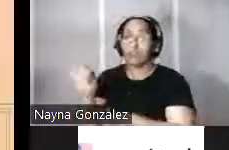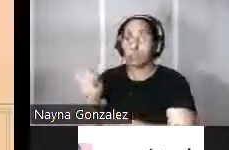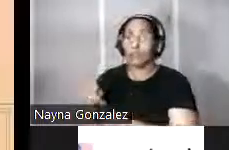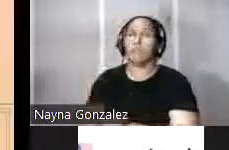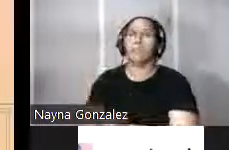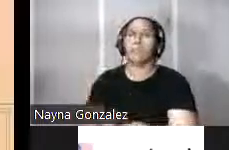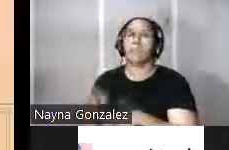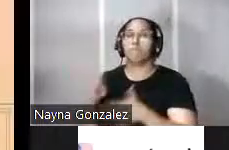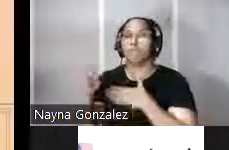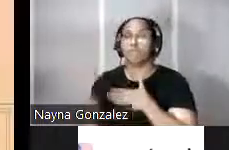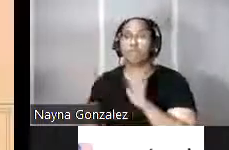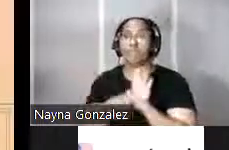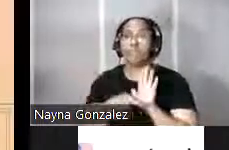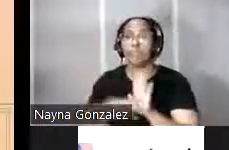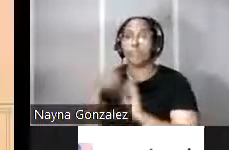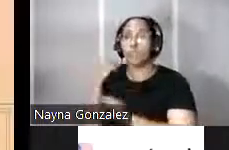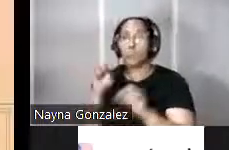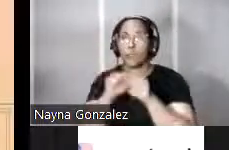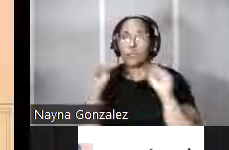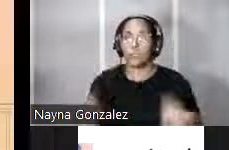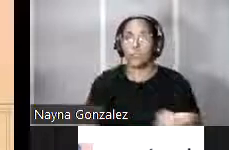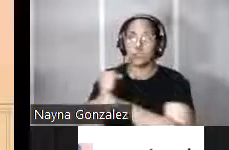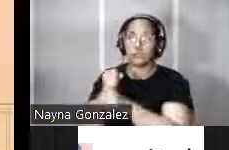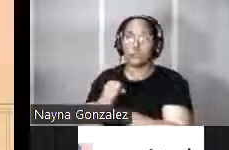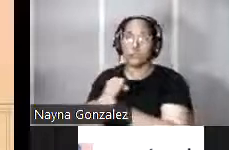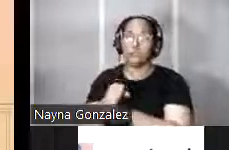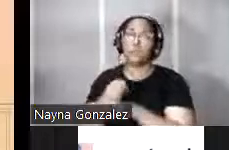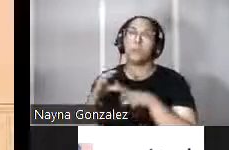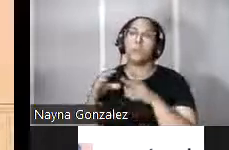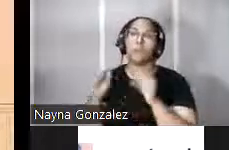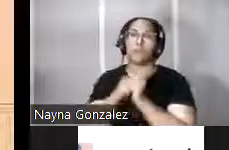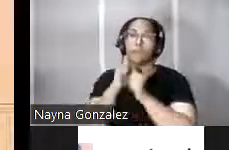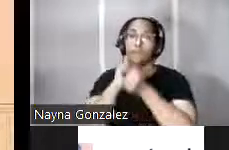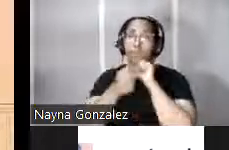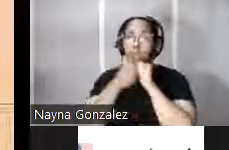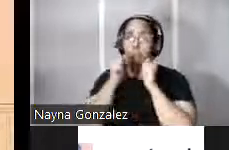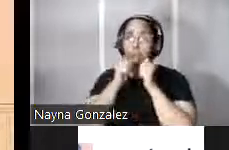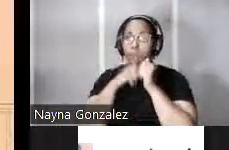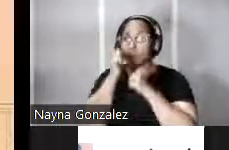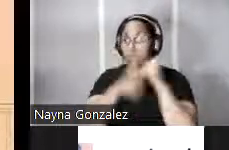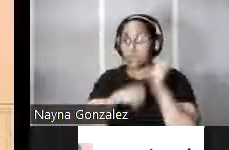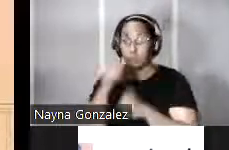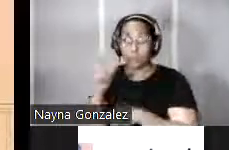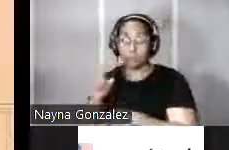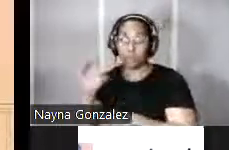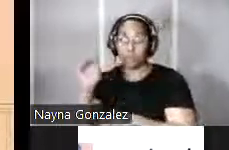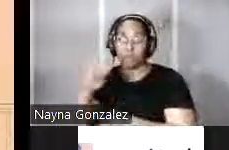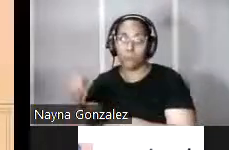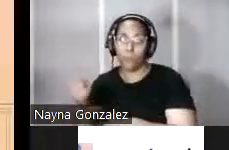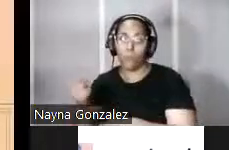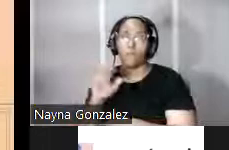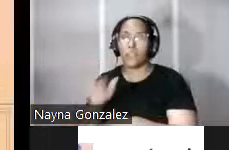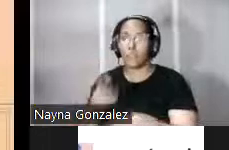decir negativas para el sistema de defensas construido hasta el momento en la capital y es que sucedió lo mismo que en ciudades